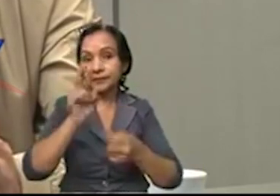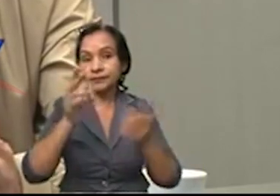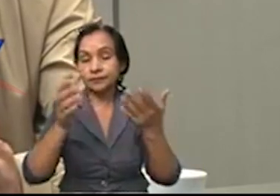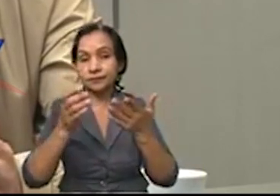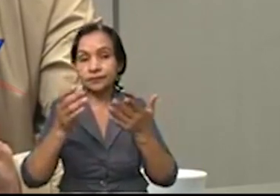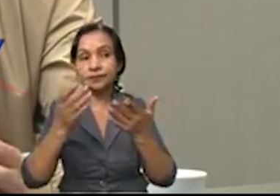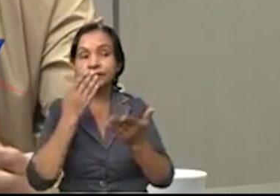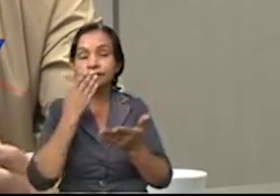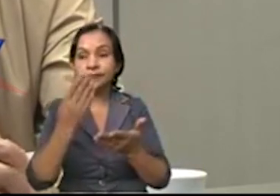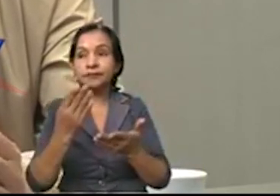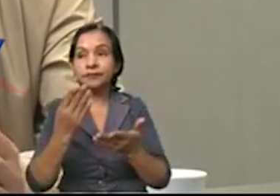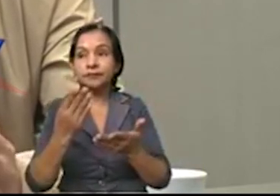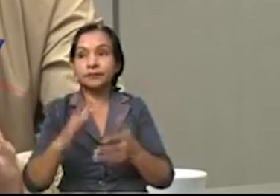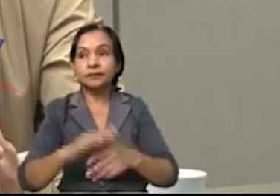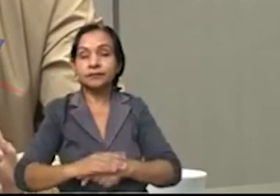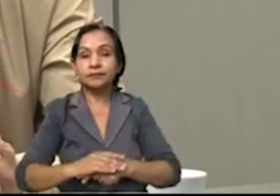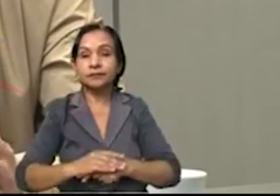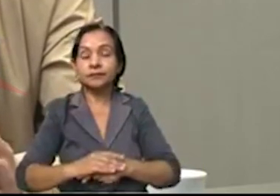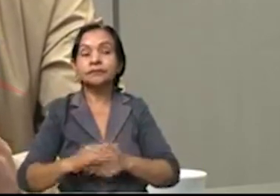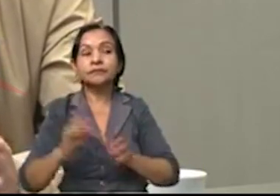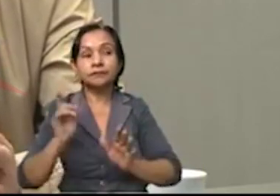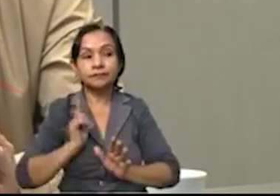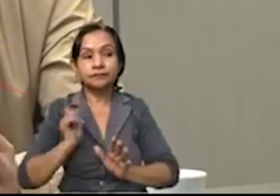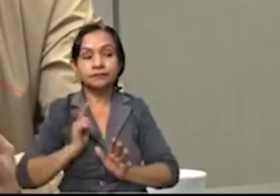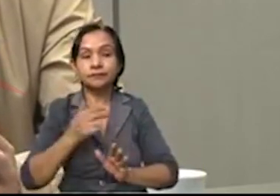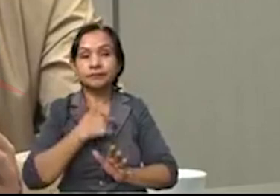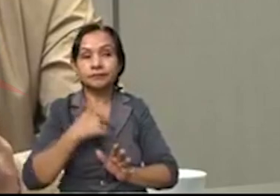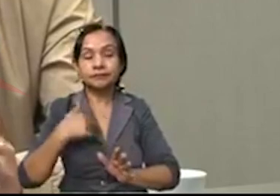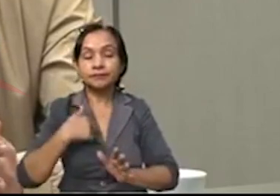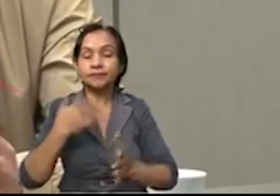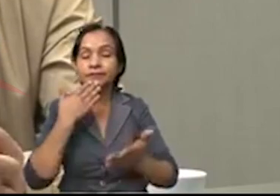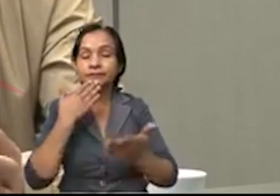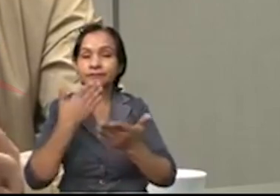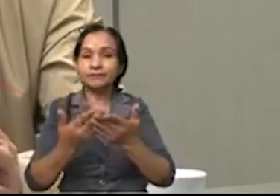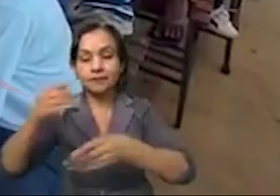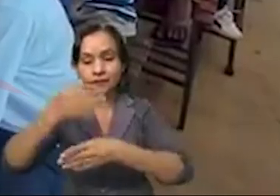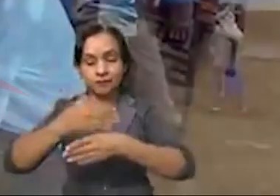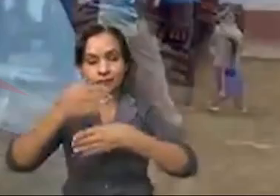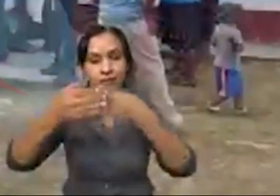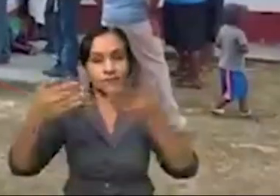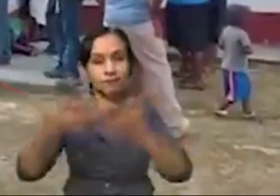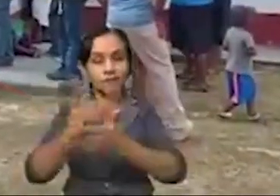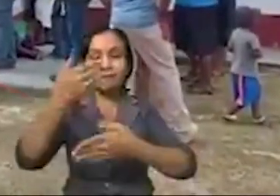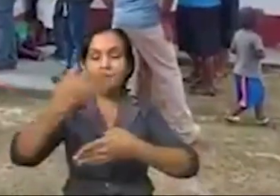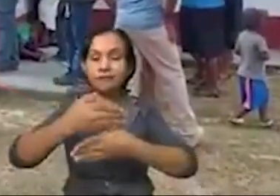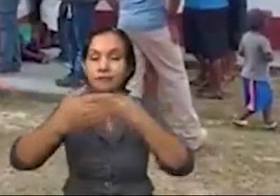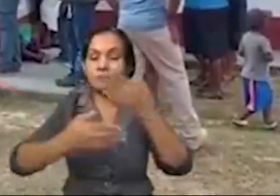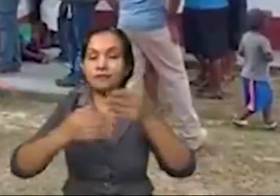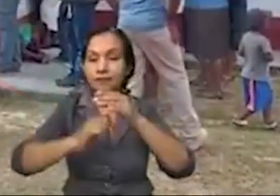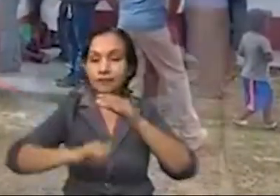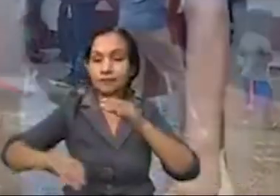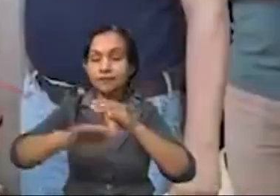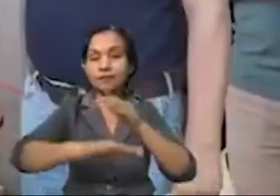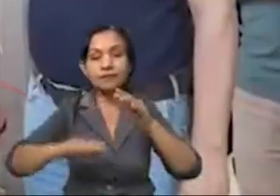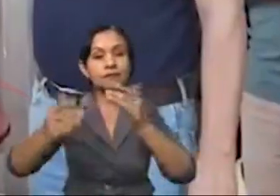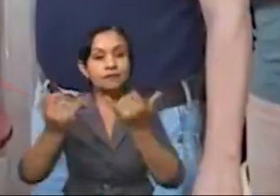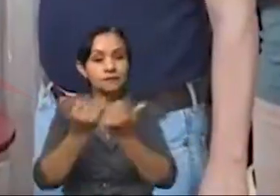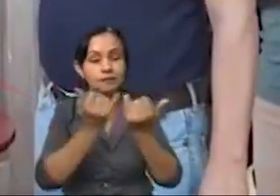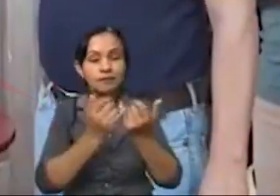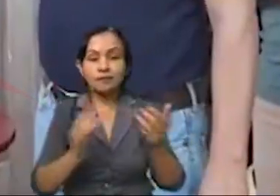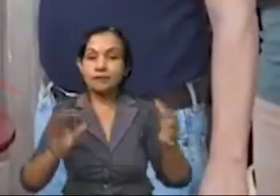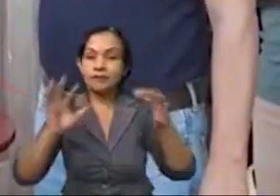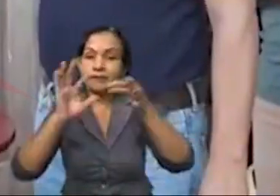que son muy positivas, esto nosotros tenemos que ser agradecidos en primer lugar con Dios, porque es que nos ha